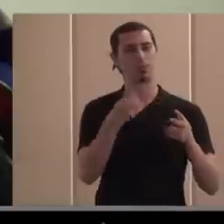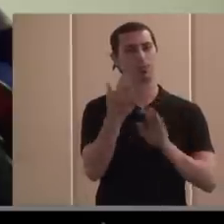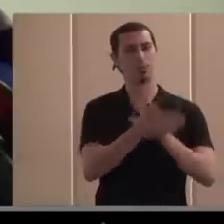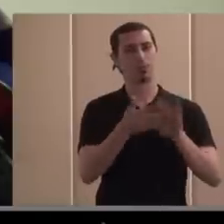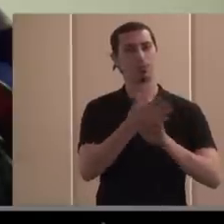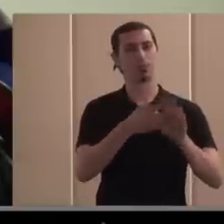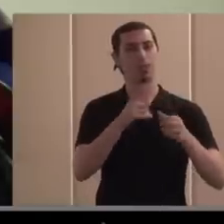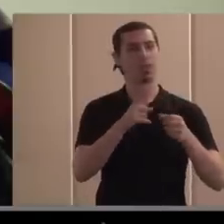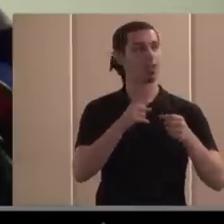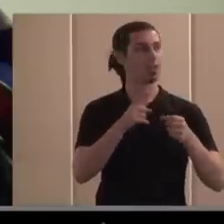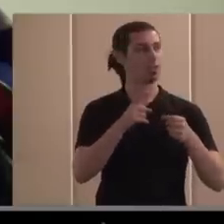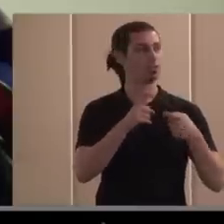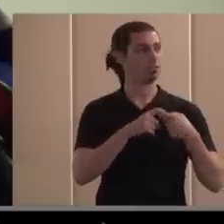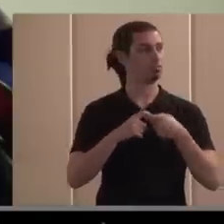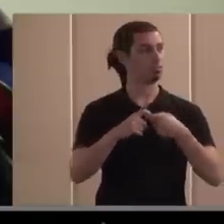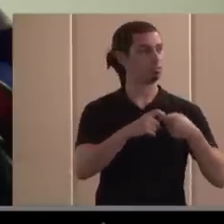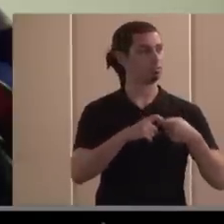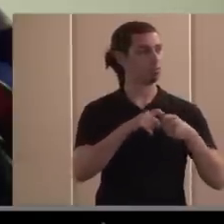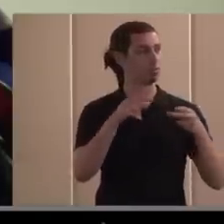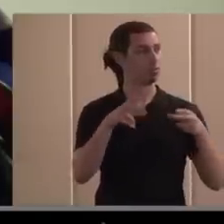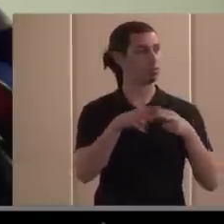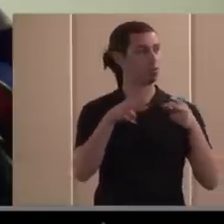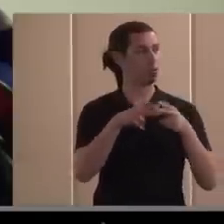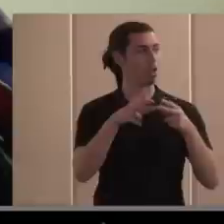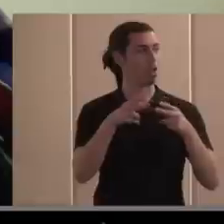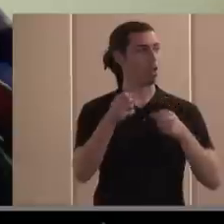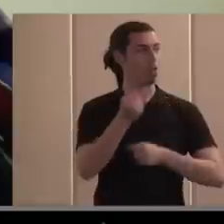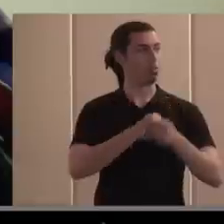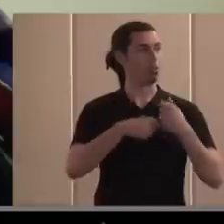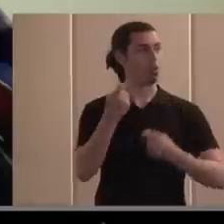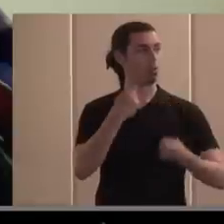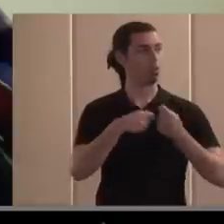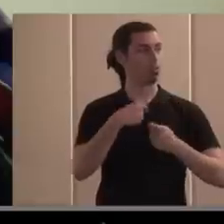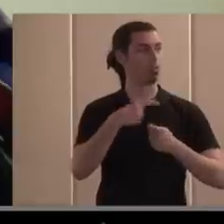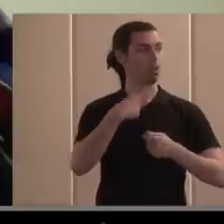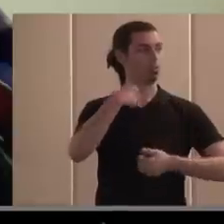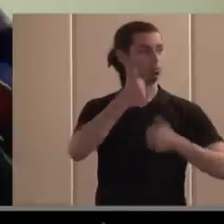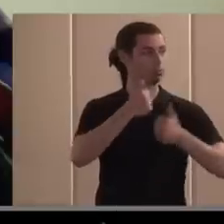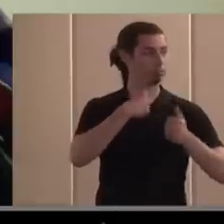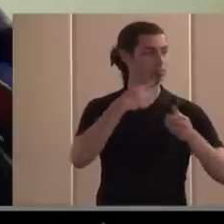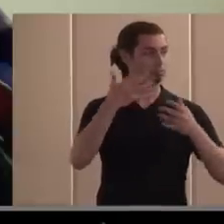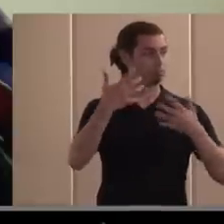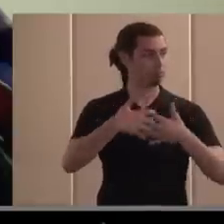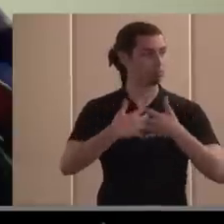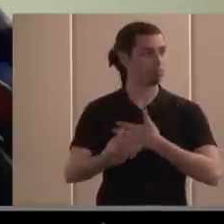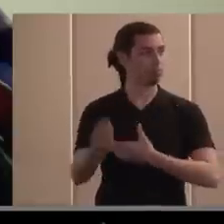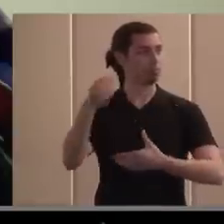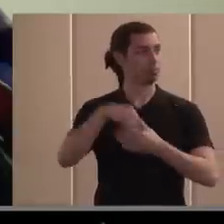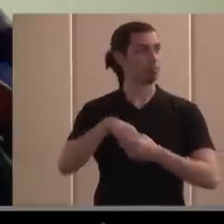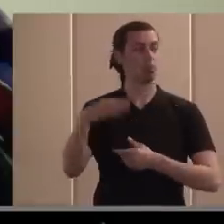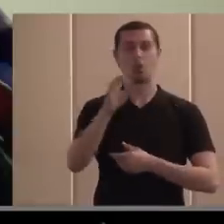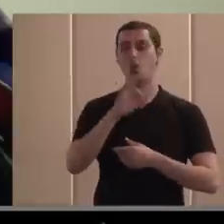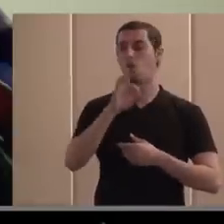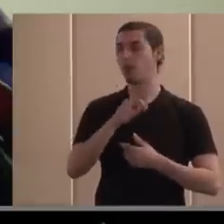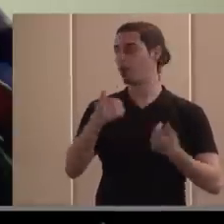de eso de la economía social que es puramente de mercado como pueden ser pues las cooperativas industriales como pueden ser las del campo